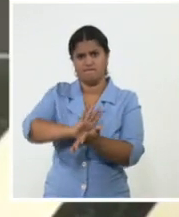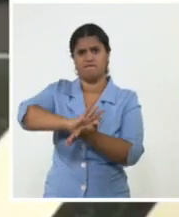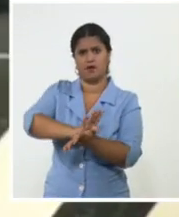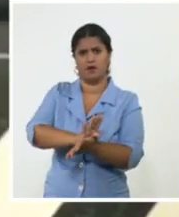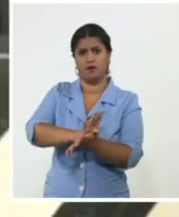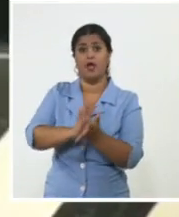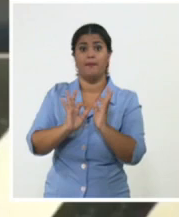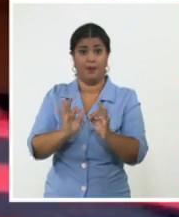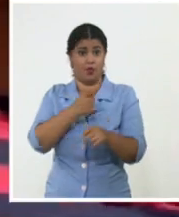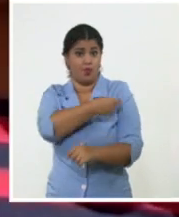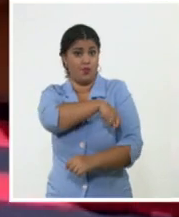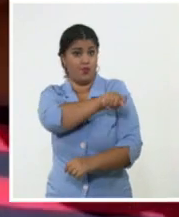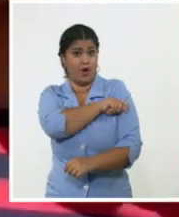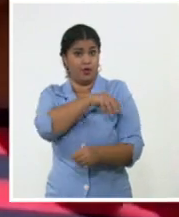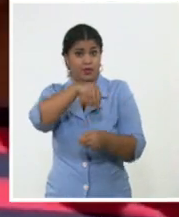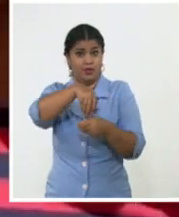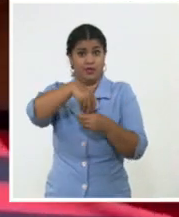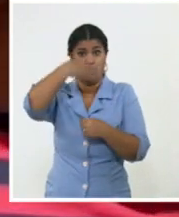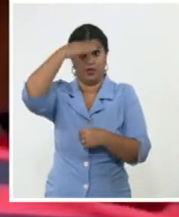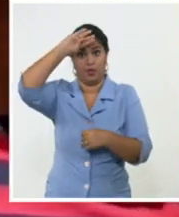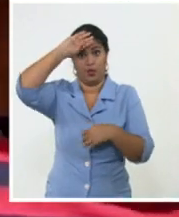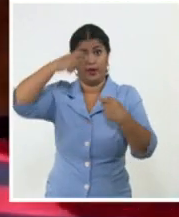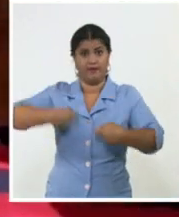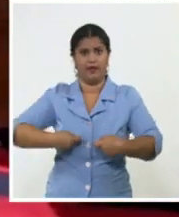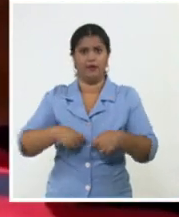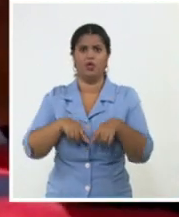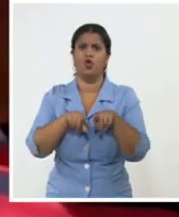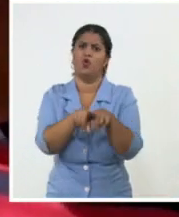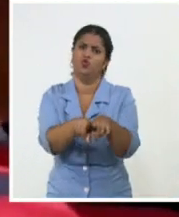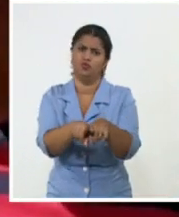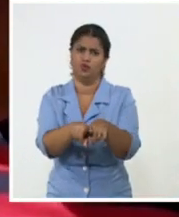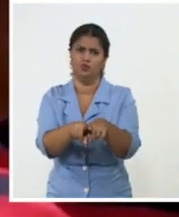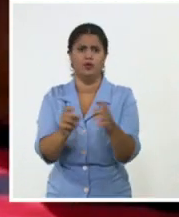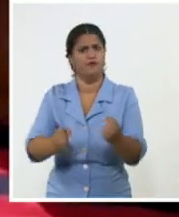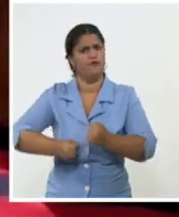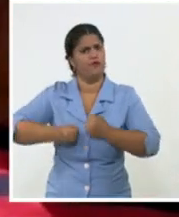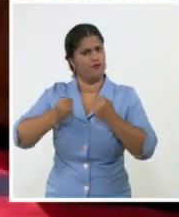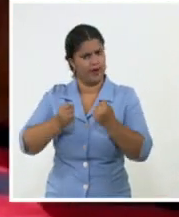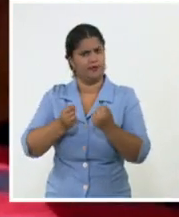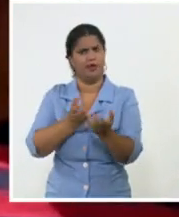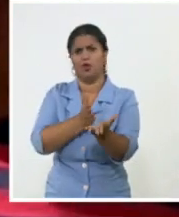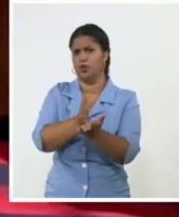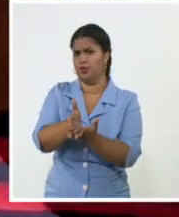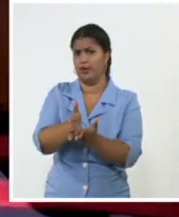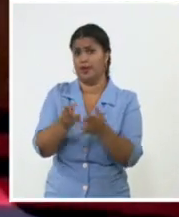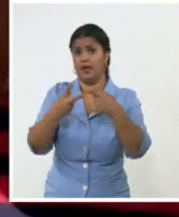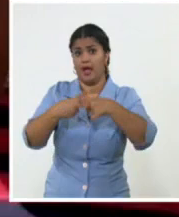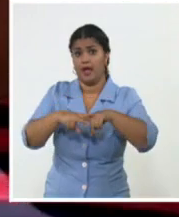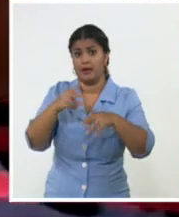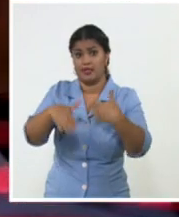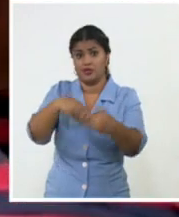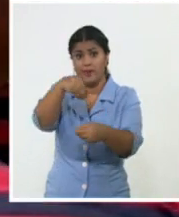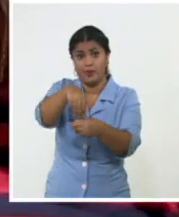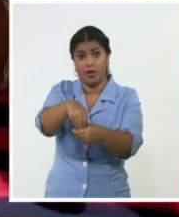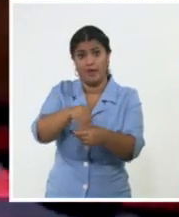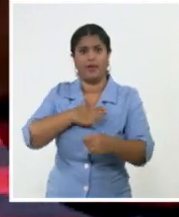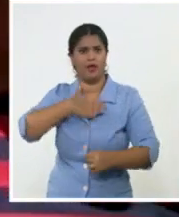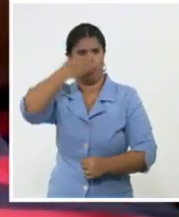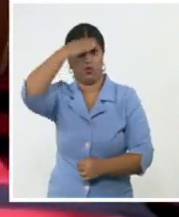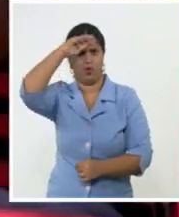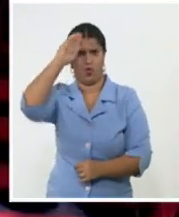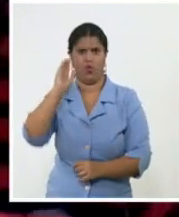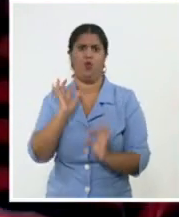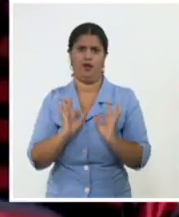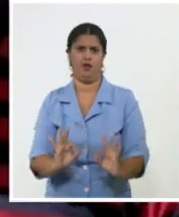obstáculos al desarrollo. Yo creo que los problemas de los cubanos los debemos resolver nosotros los cubanos sobre la base del respeto, del